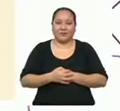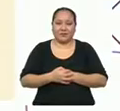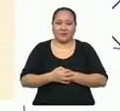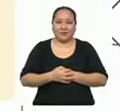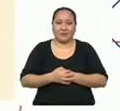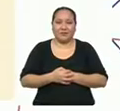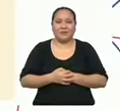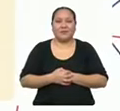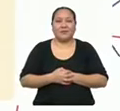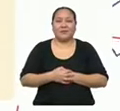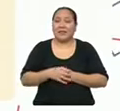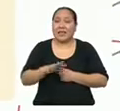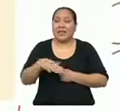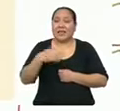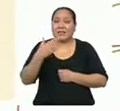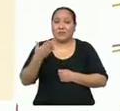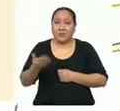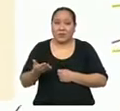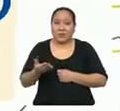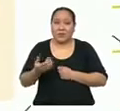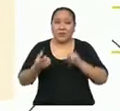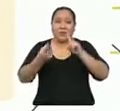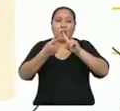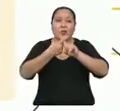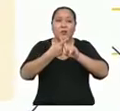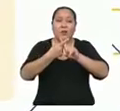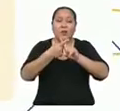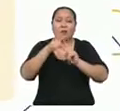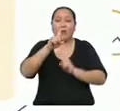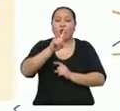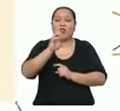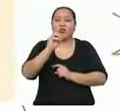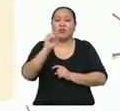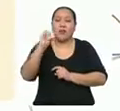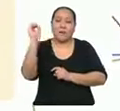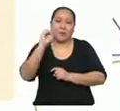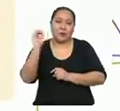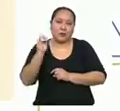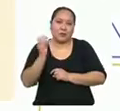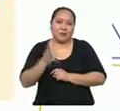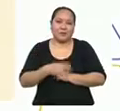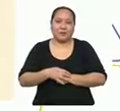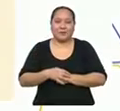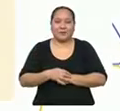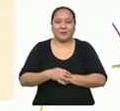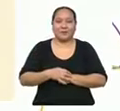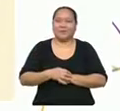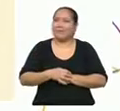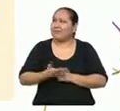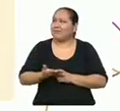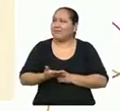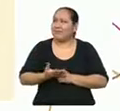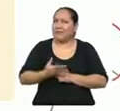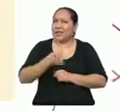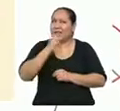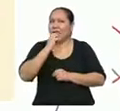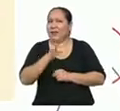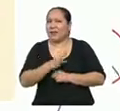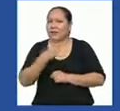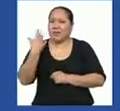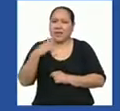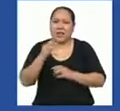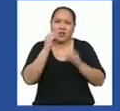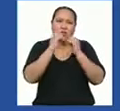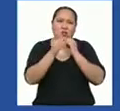barrita arriba y finalmente multiplicamos por 100%. Y digamos que ya